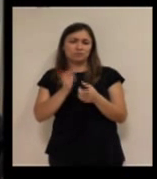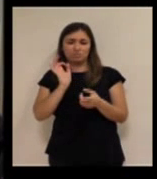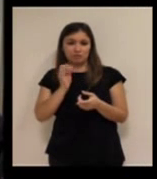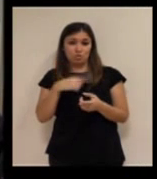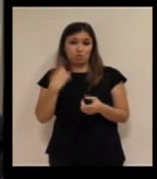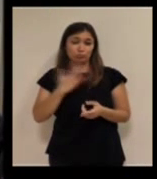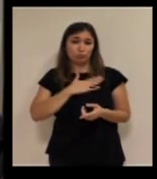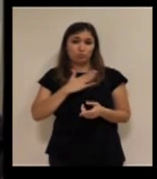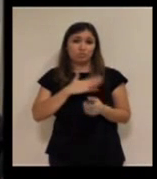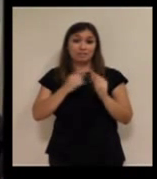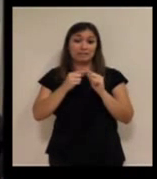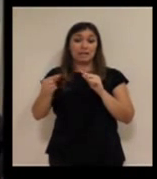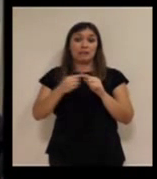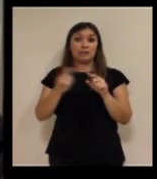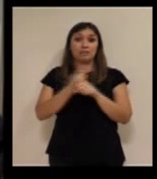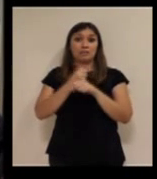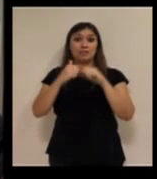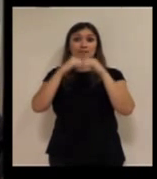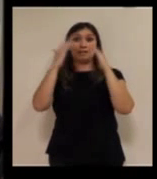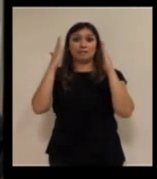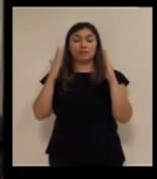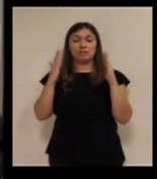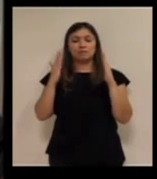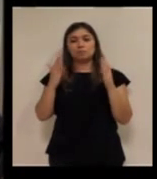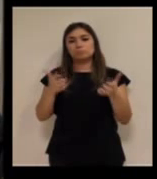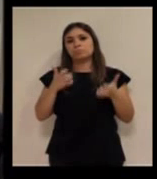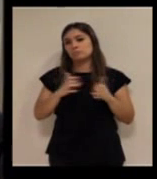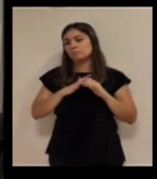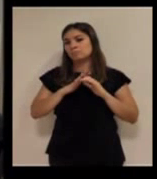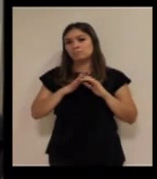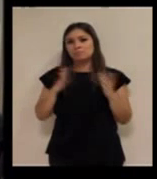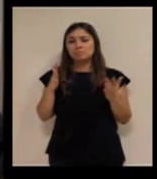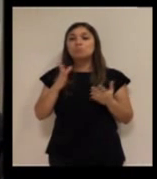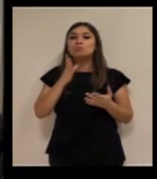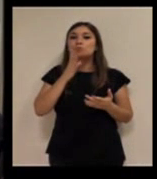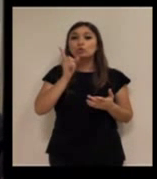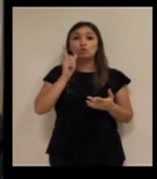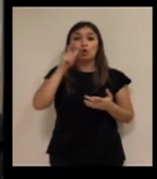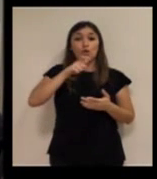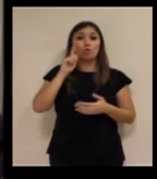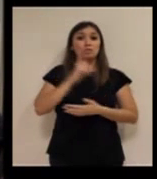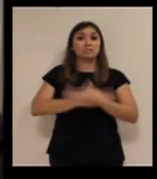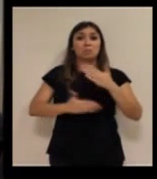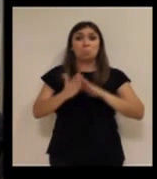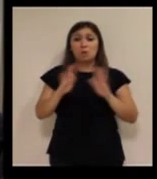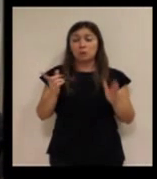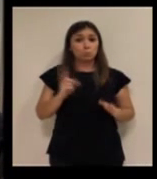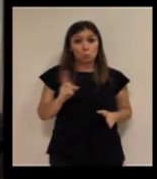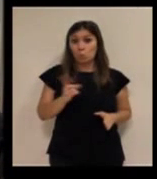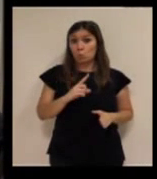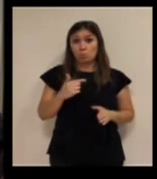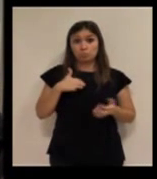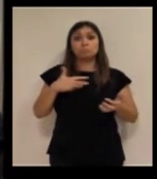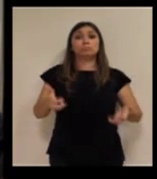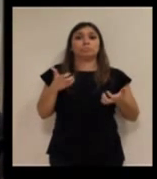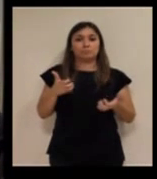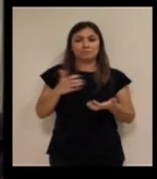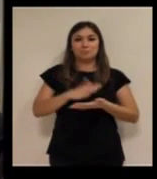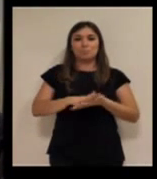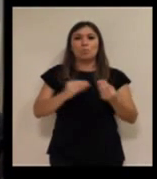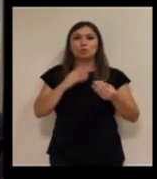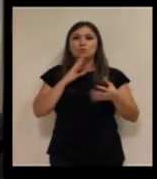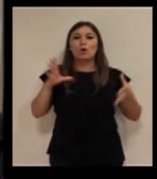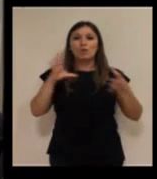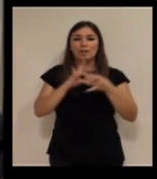de pasada pero que para nosotros es un beneficio tremendo no sólo para la gente con discapacidad sino que bueno